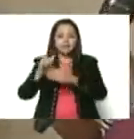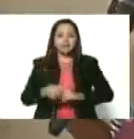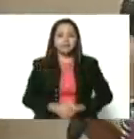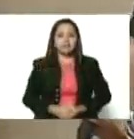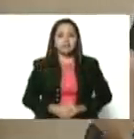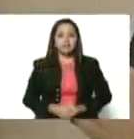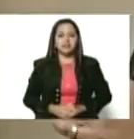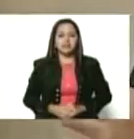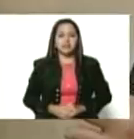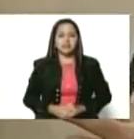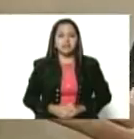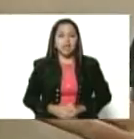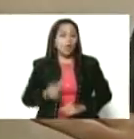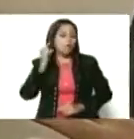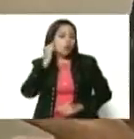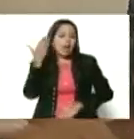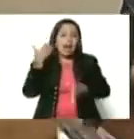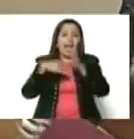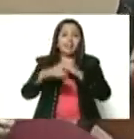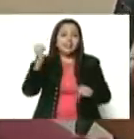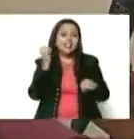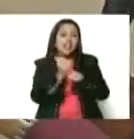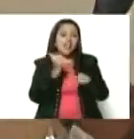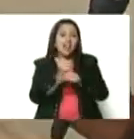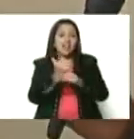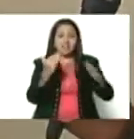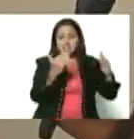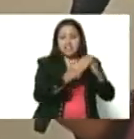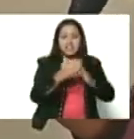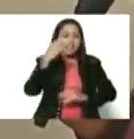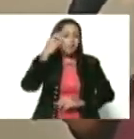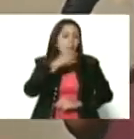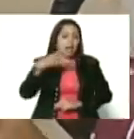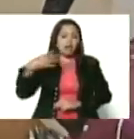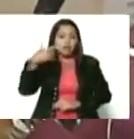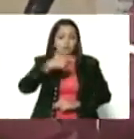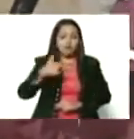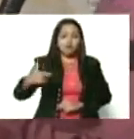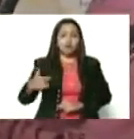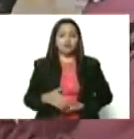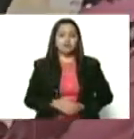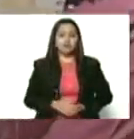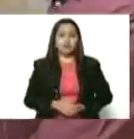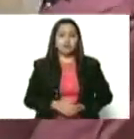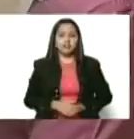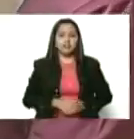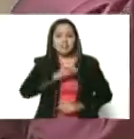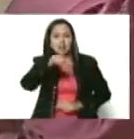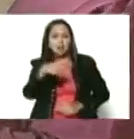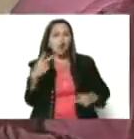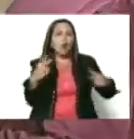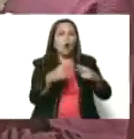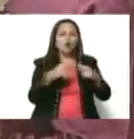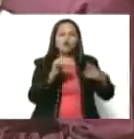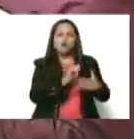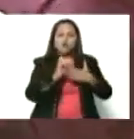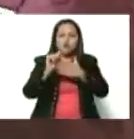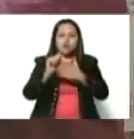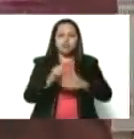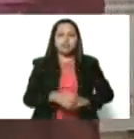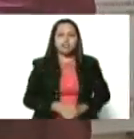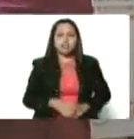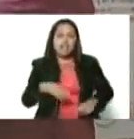era servidumbre en la morada de un blanco criollo. Al enterarse del alzamiento que lideraba su tribu,